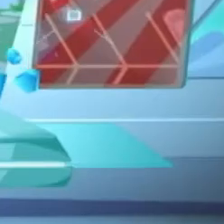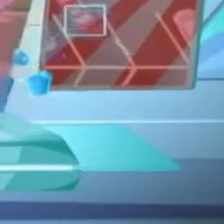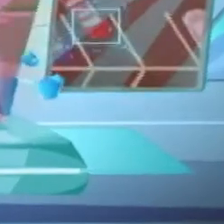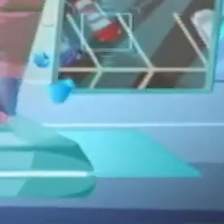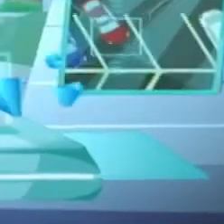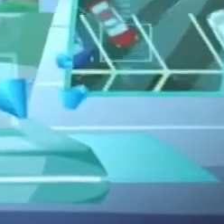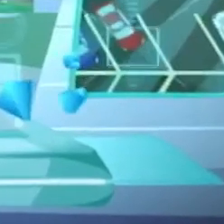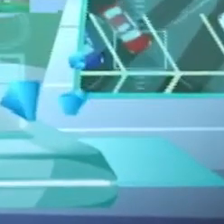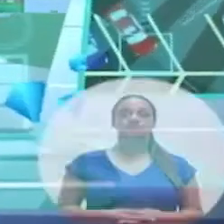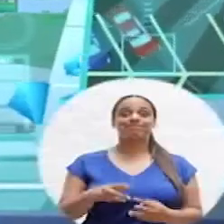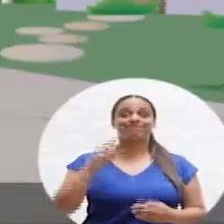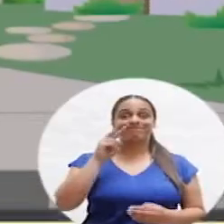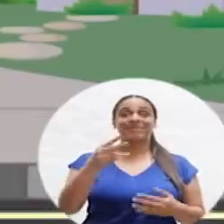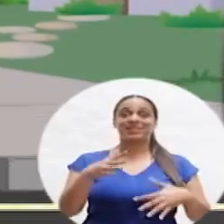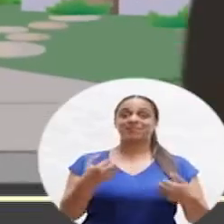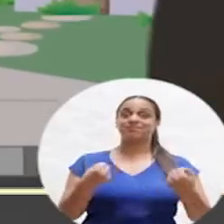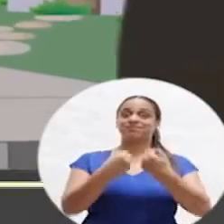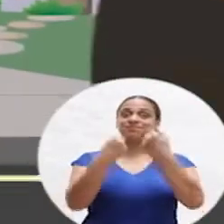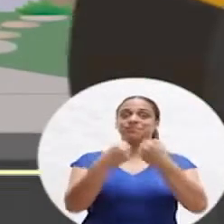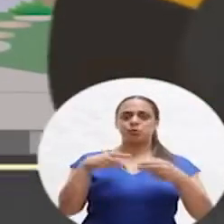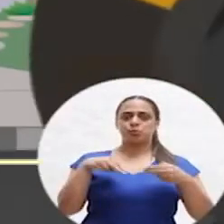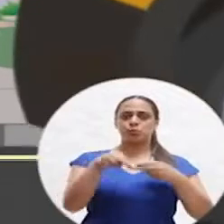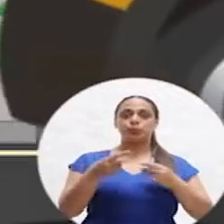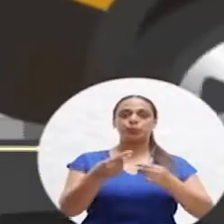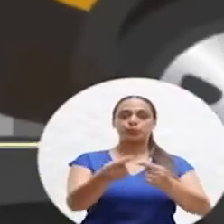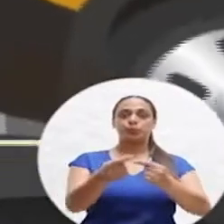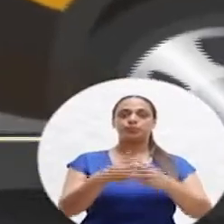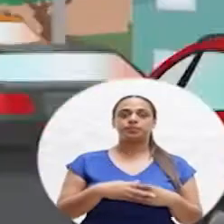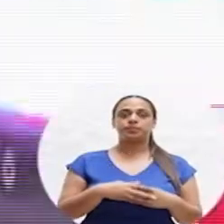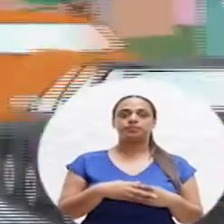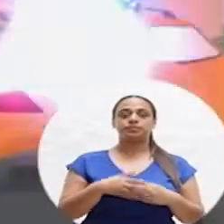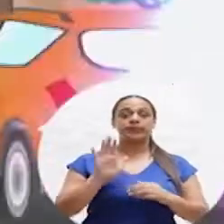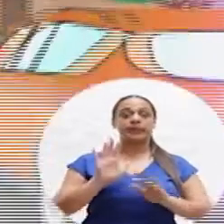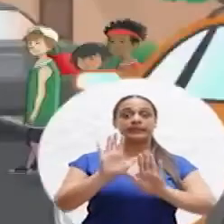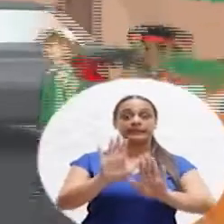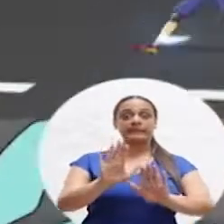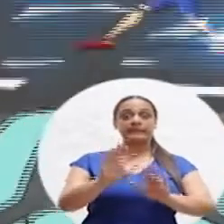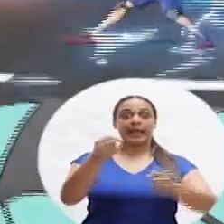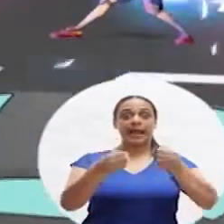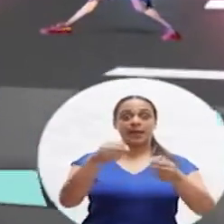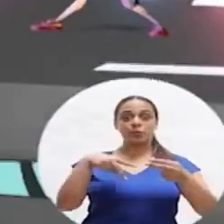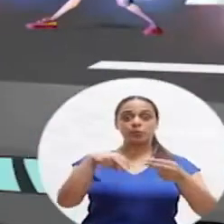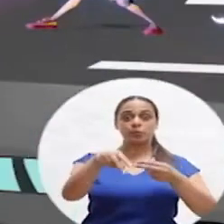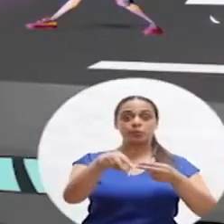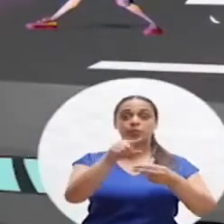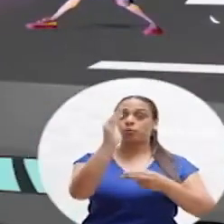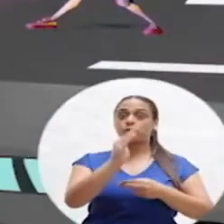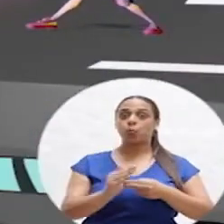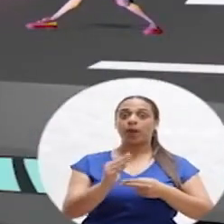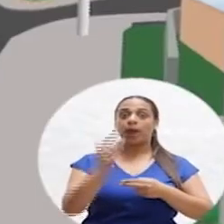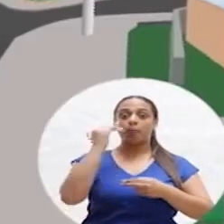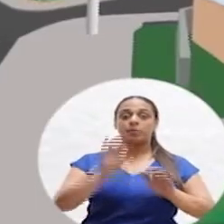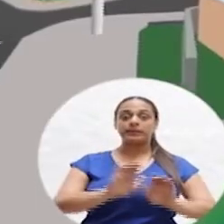situación de peligro mira ya llegó el reto crucemos rápido por aquí entre los autos nunca tienes que